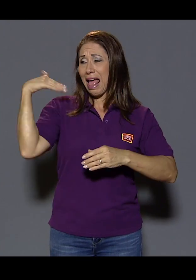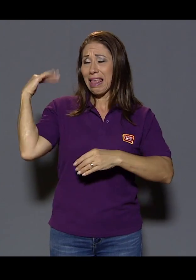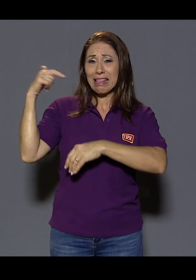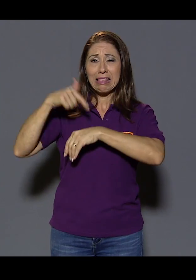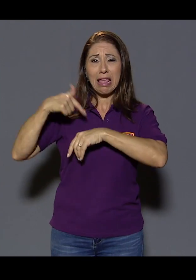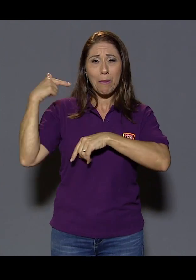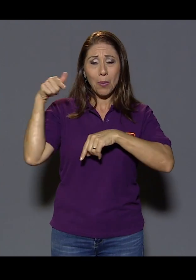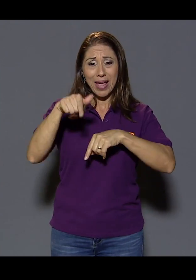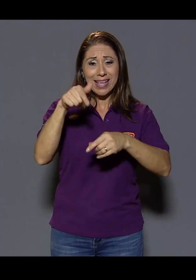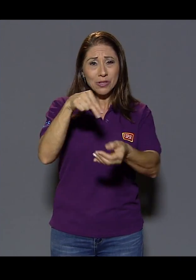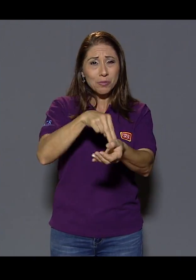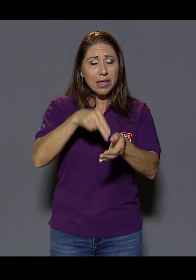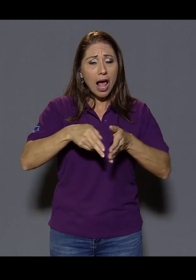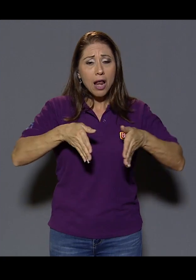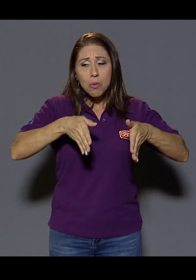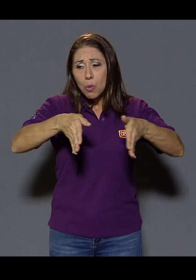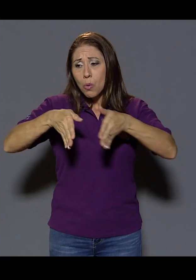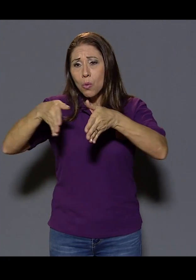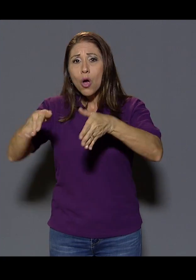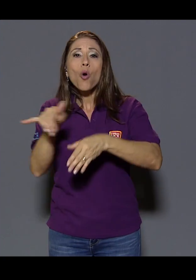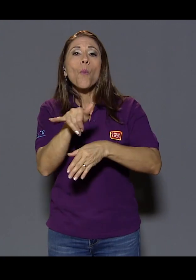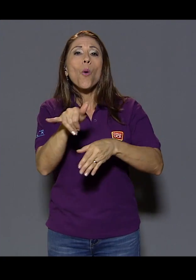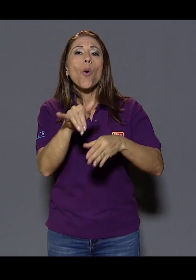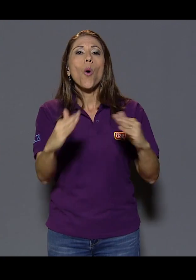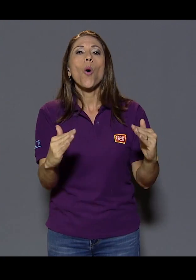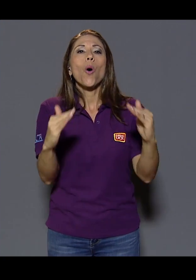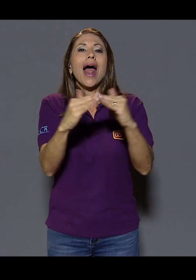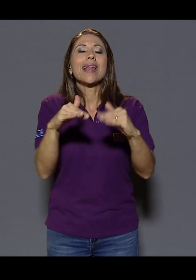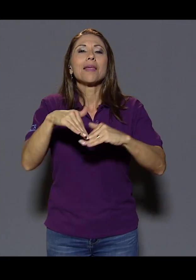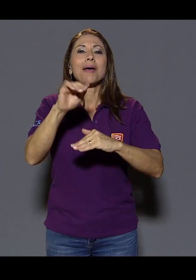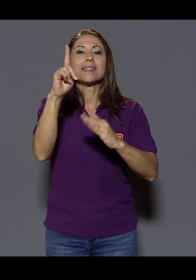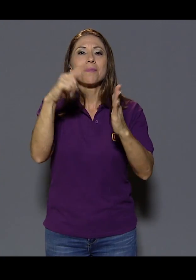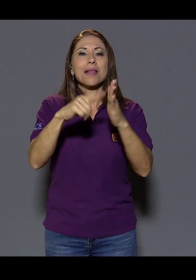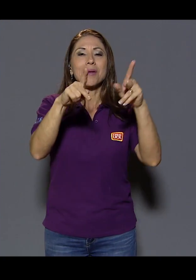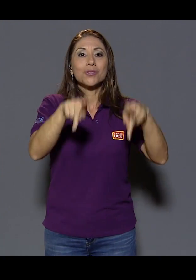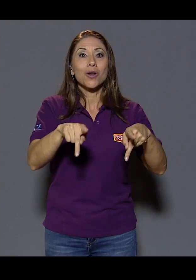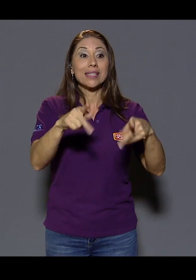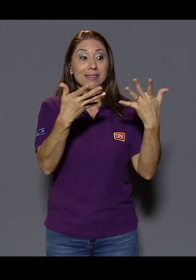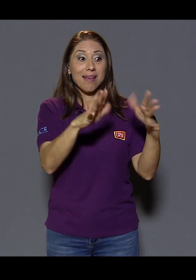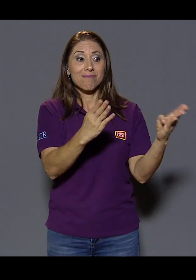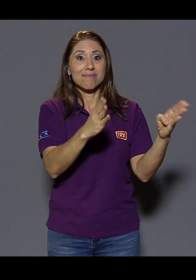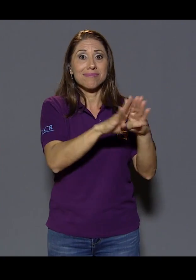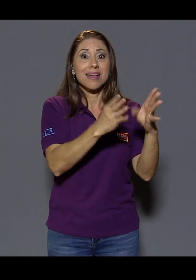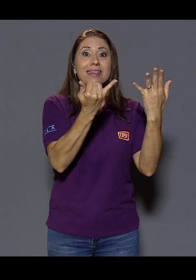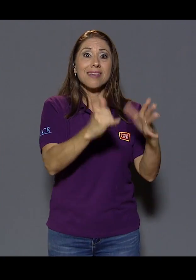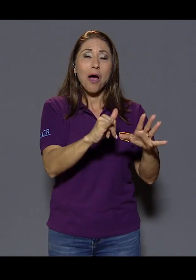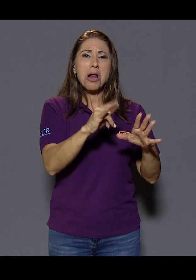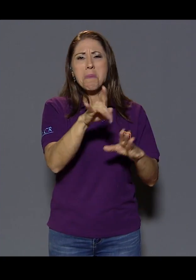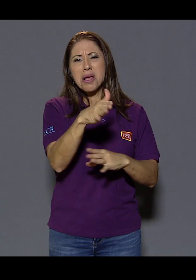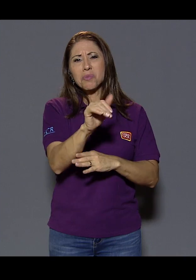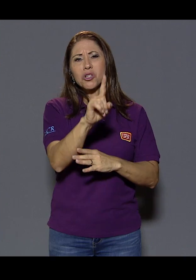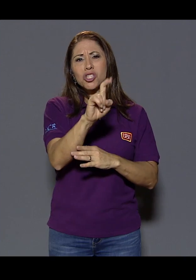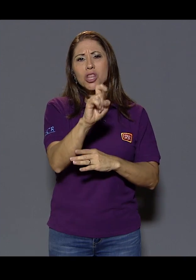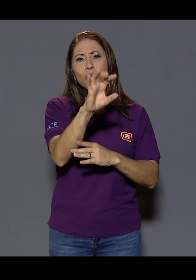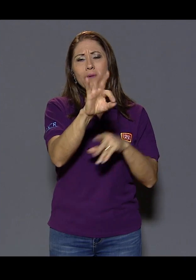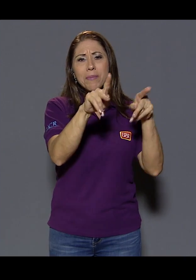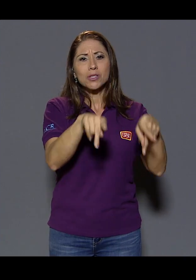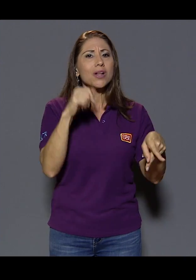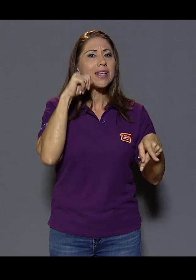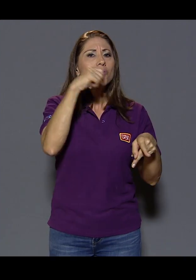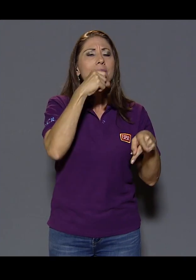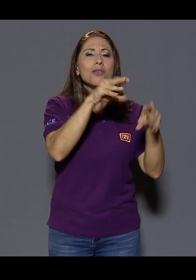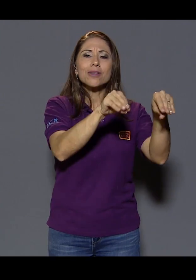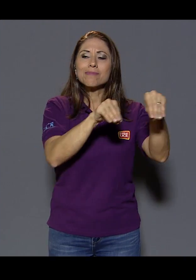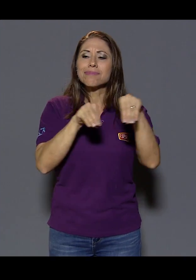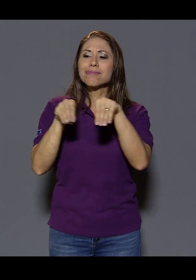Los pasillos de este centro de salud se convirtieron durante todo este tiempo en el hogar de más de mil personas. Y en este proceso de cierre